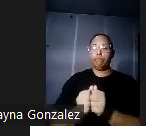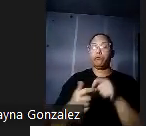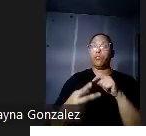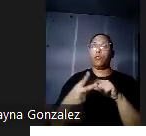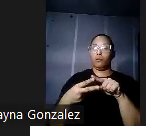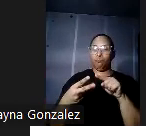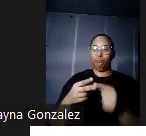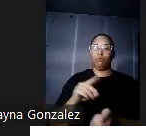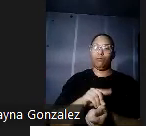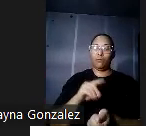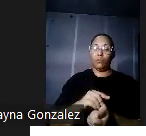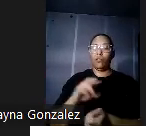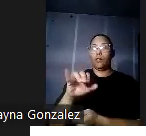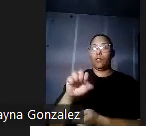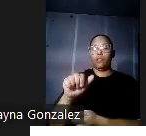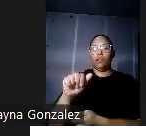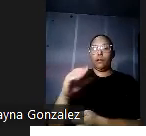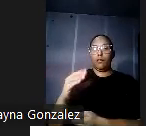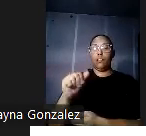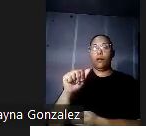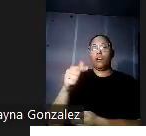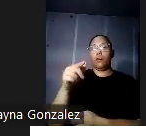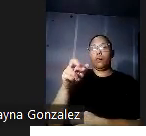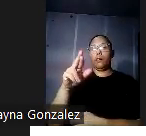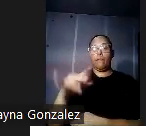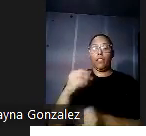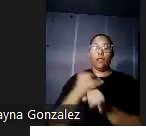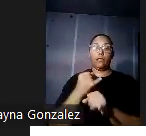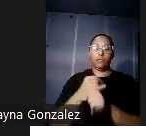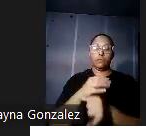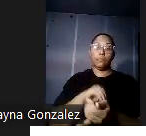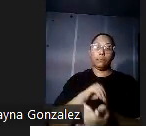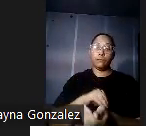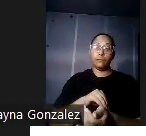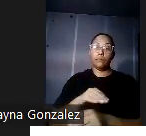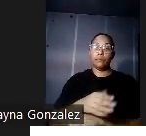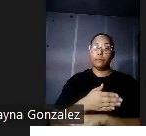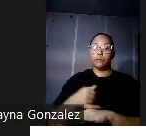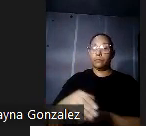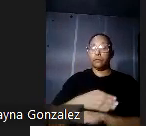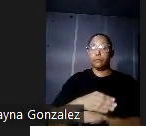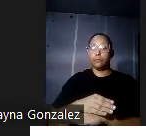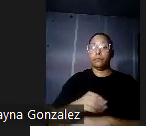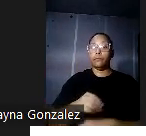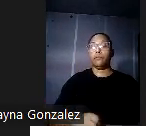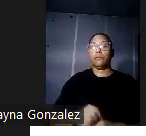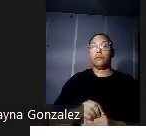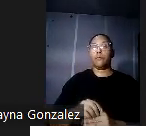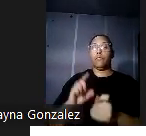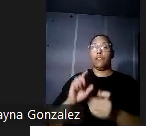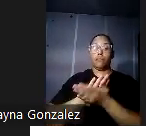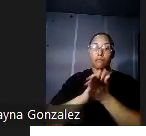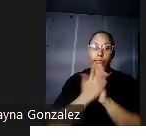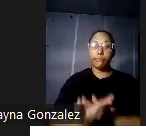y Isaac González Martínez el Instituto de Medicina Tropical que luego se convertiría en la Escuela de Medicina